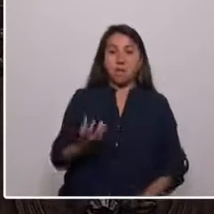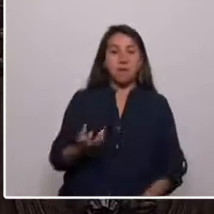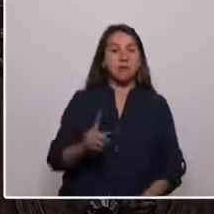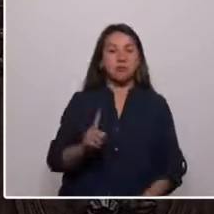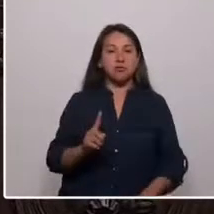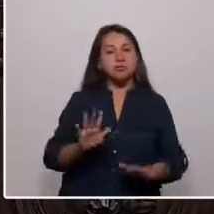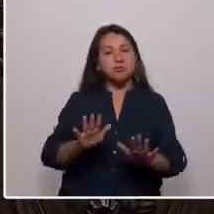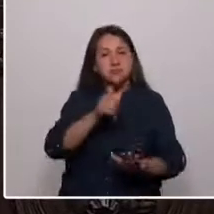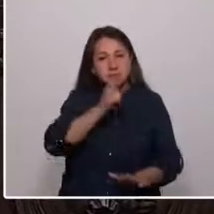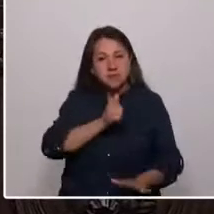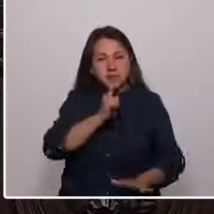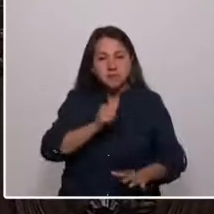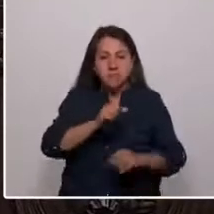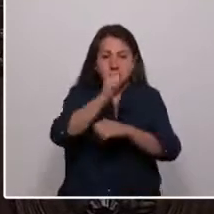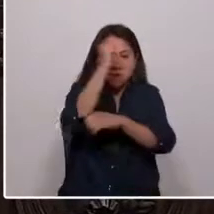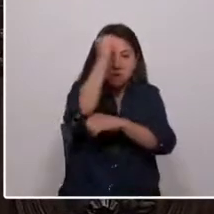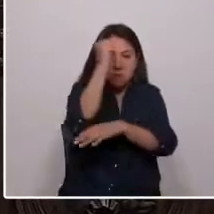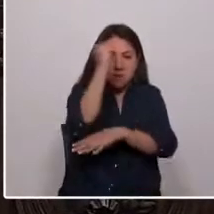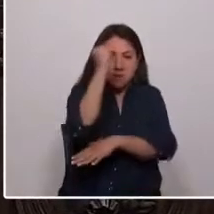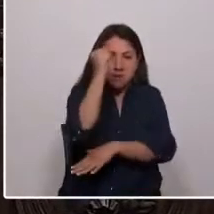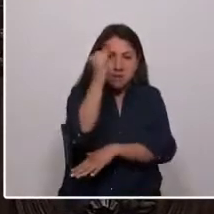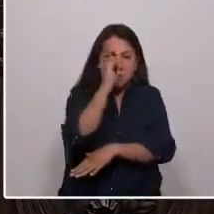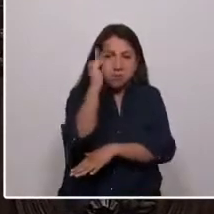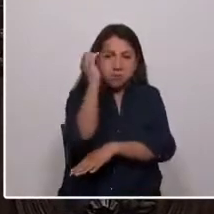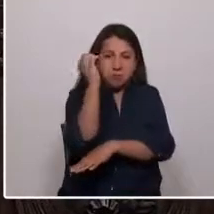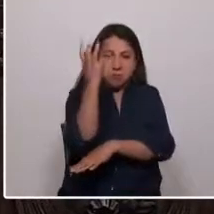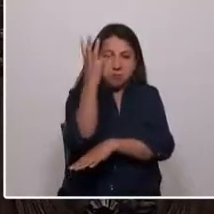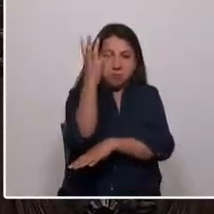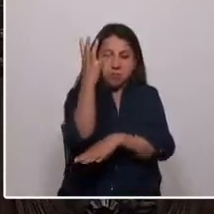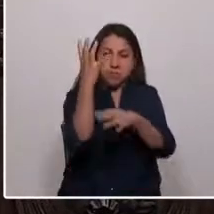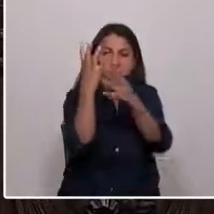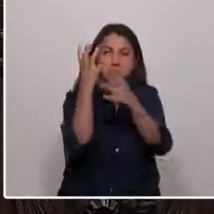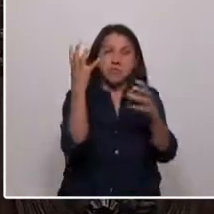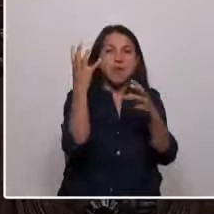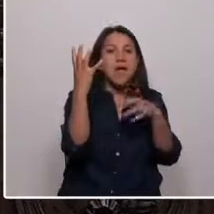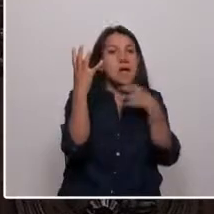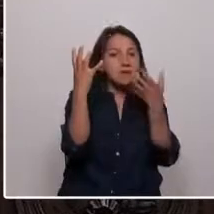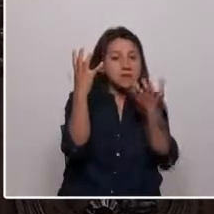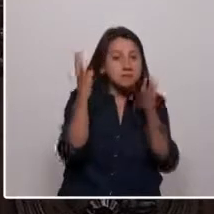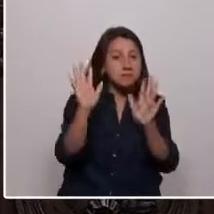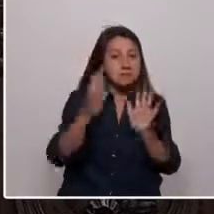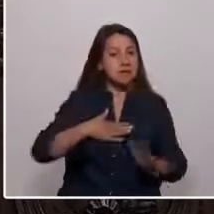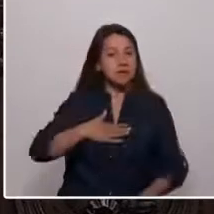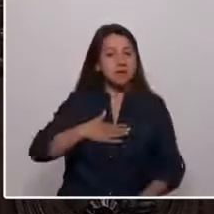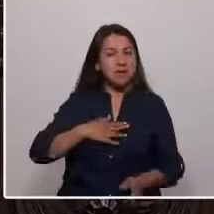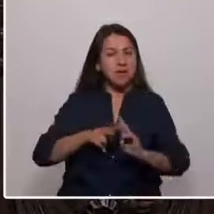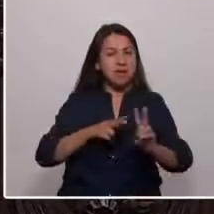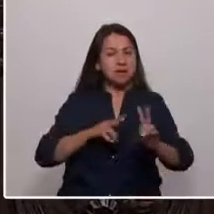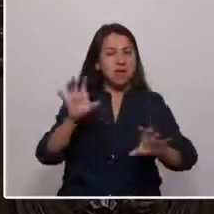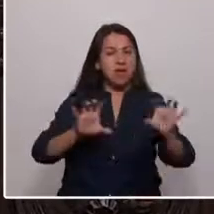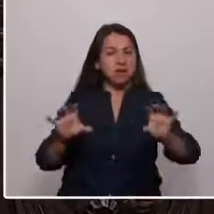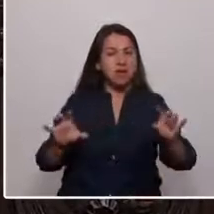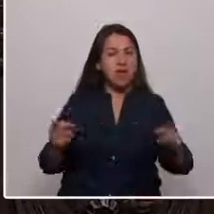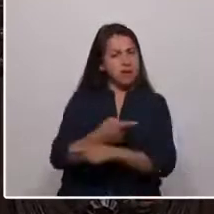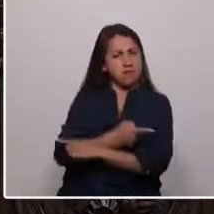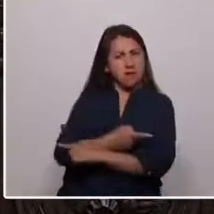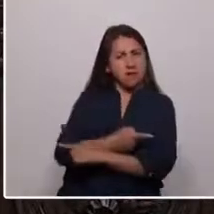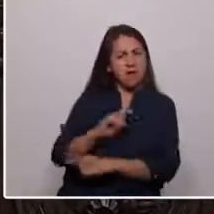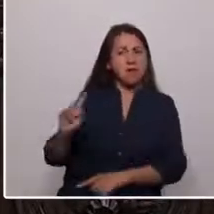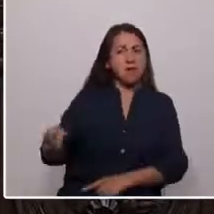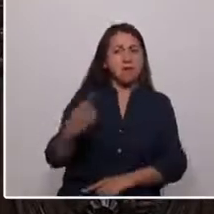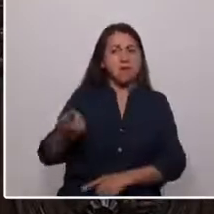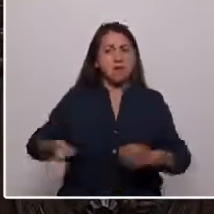raíces y después dará frutos. Aquí a veces pareciera que quisiéramos hacer las cosas al revés y poner la carreta